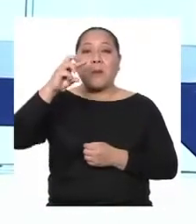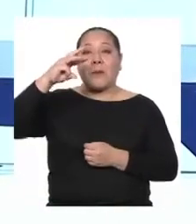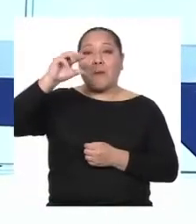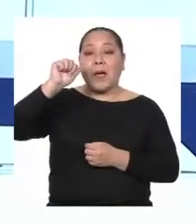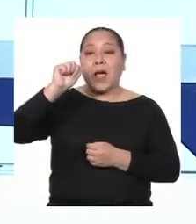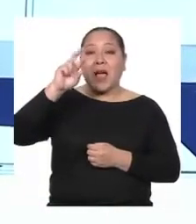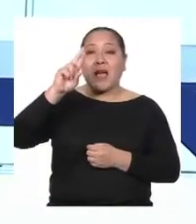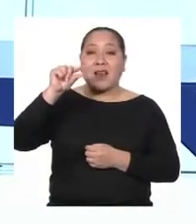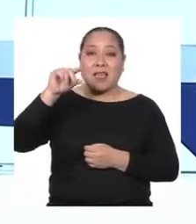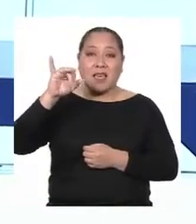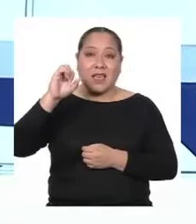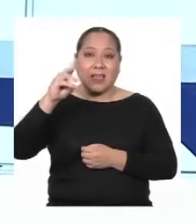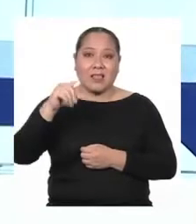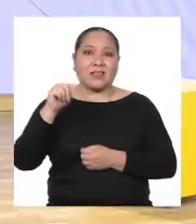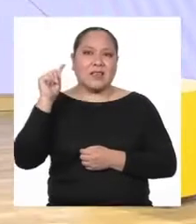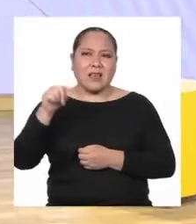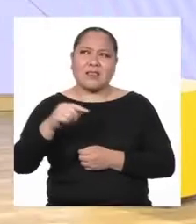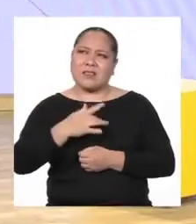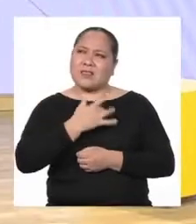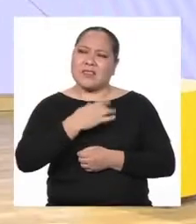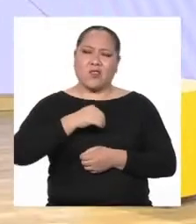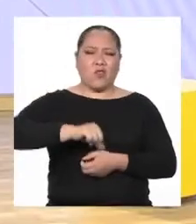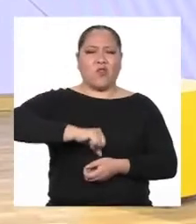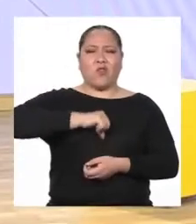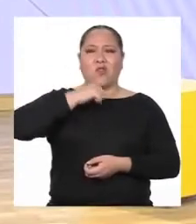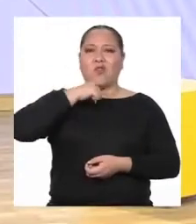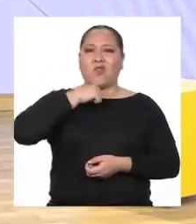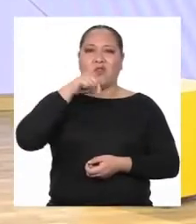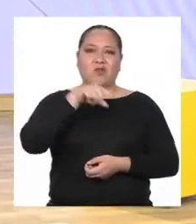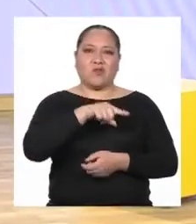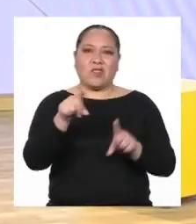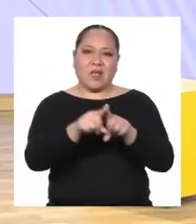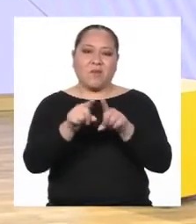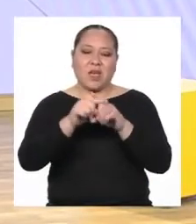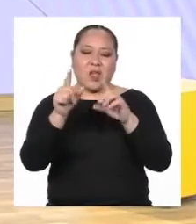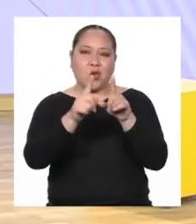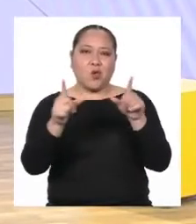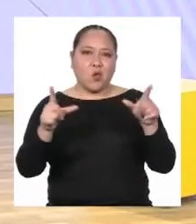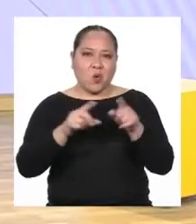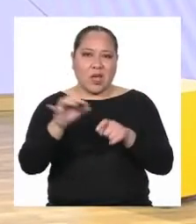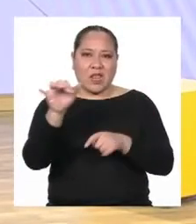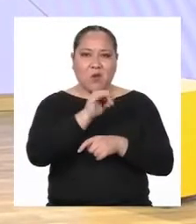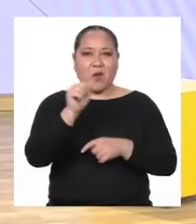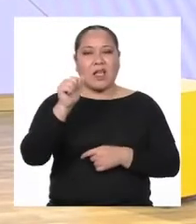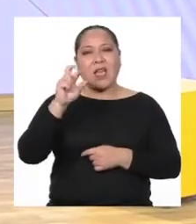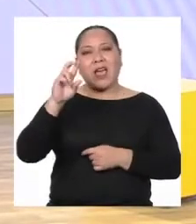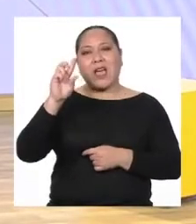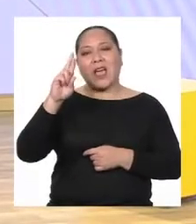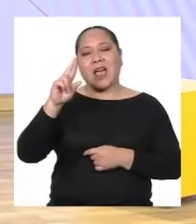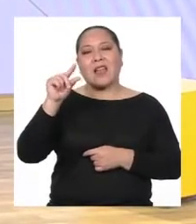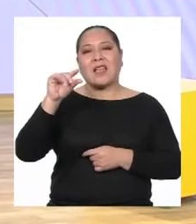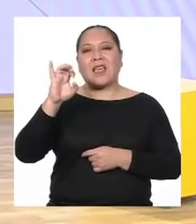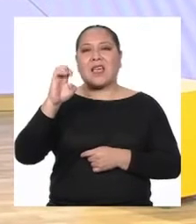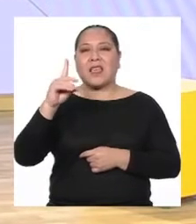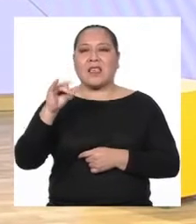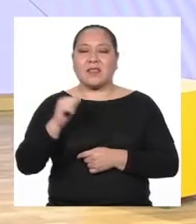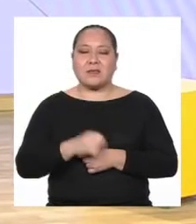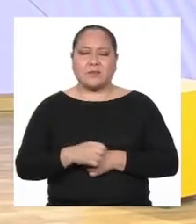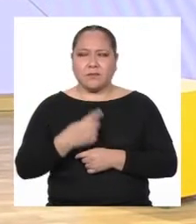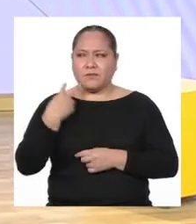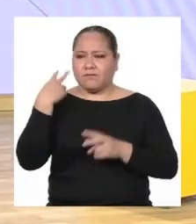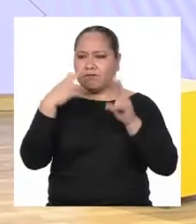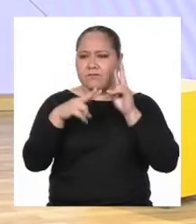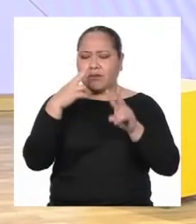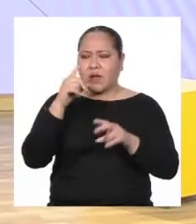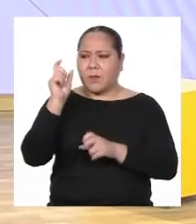siempre se enorgullece Profesora Rosa, pero ahora que leía las noticias Me daba cuenta de que la gente de